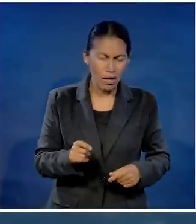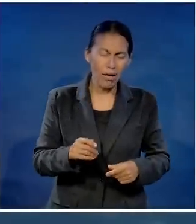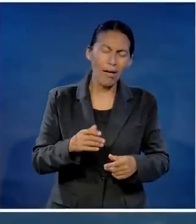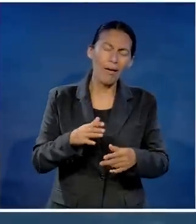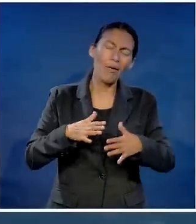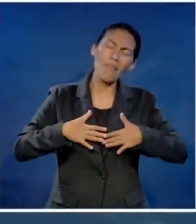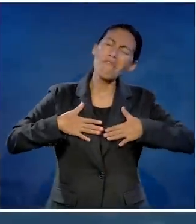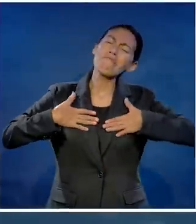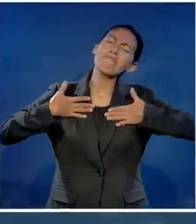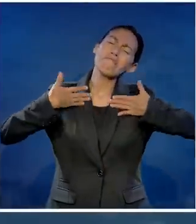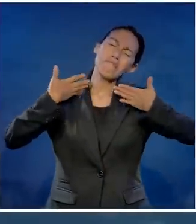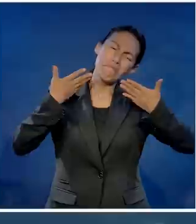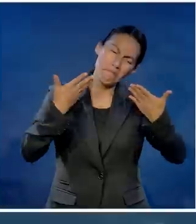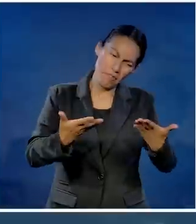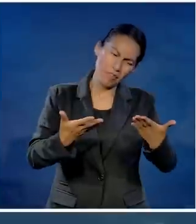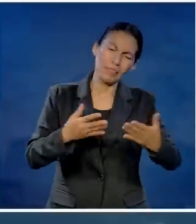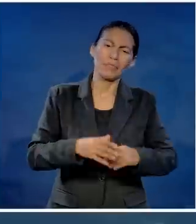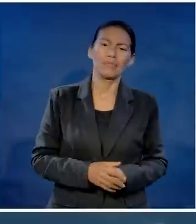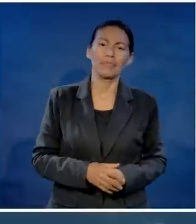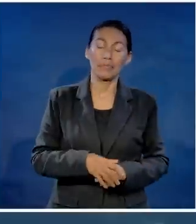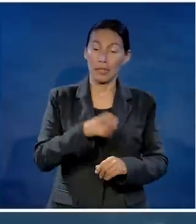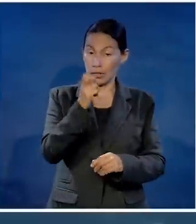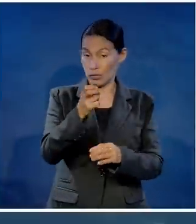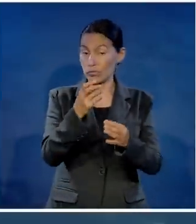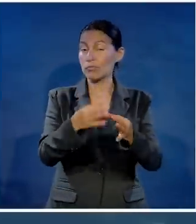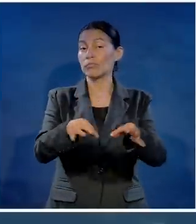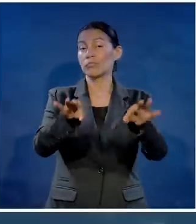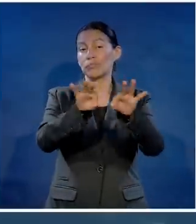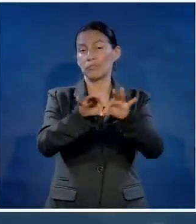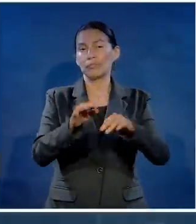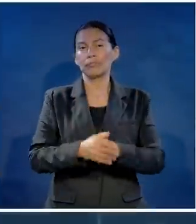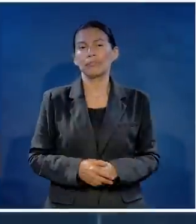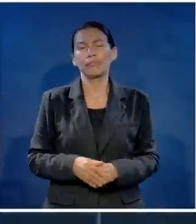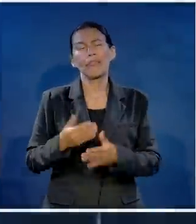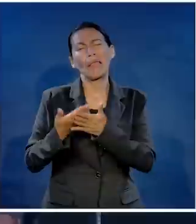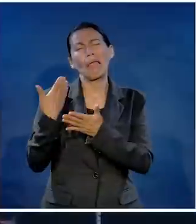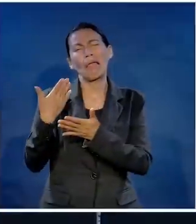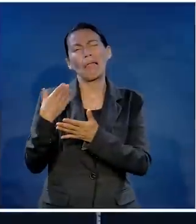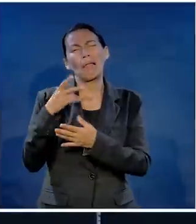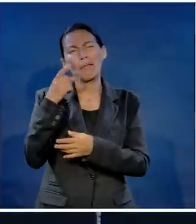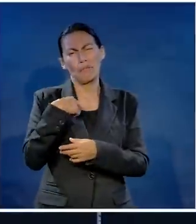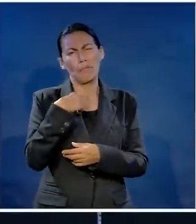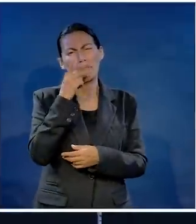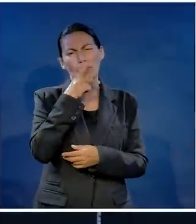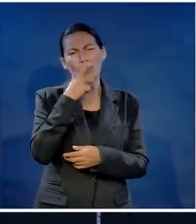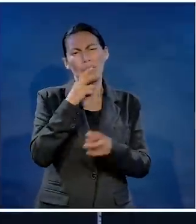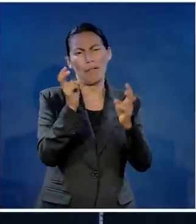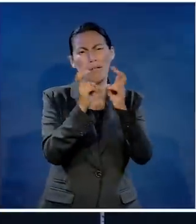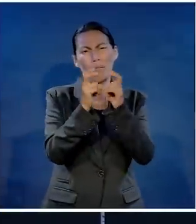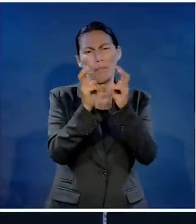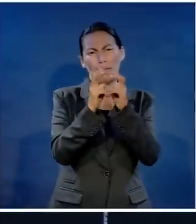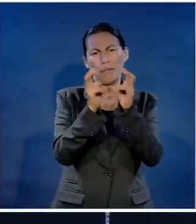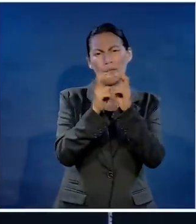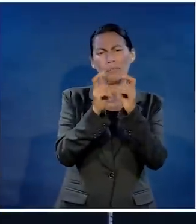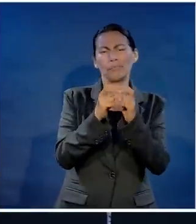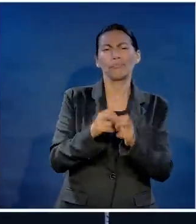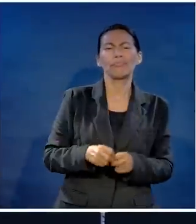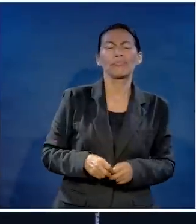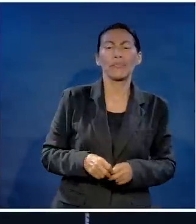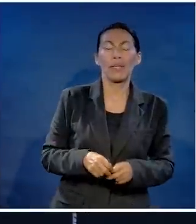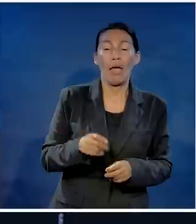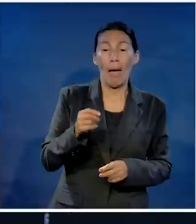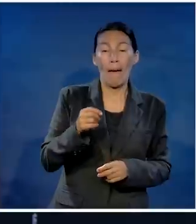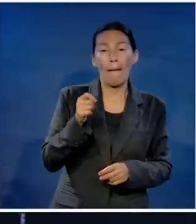La confiabilidad es algo que no tiene precio. Hace algunos años atrás, siendo pastor en Tampico,